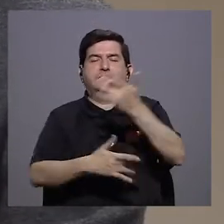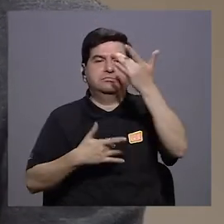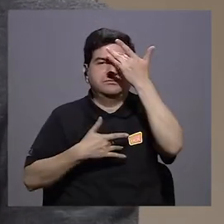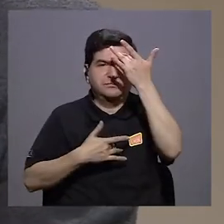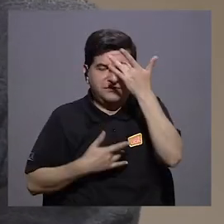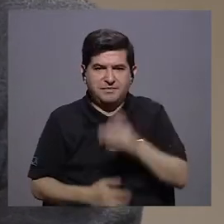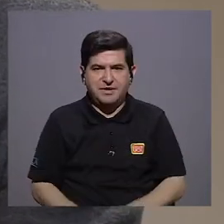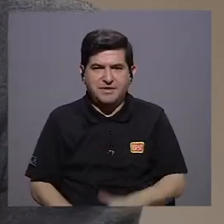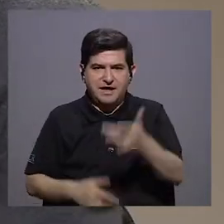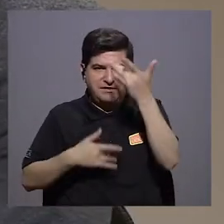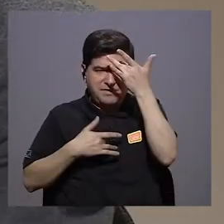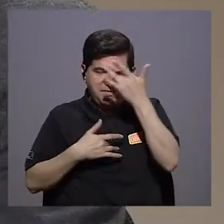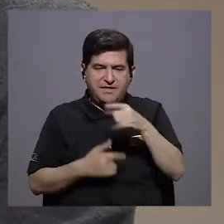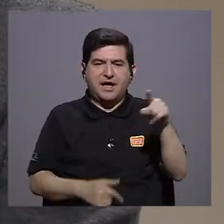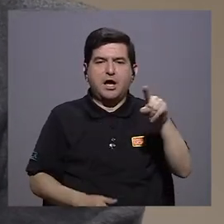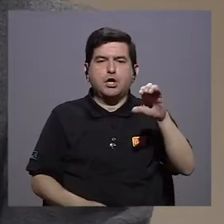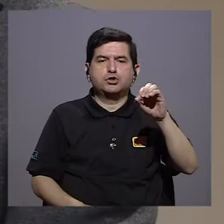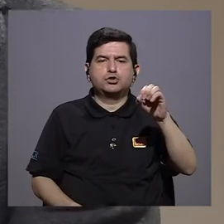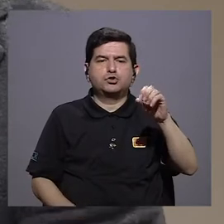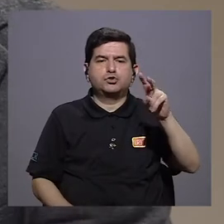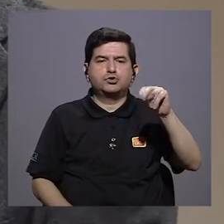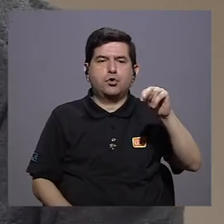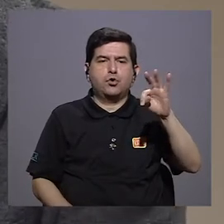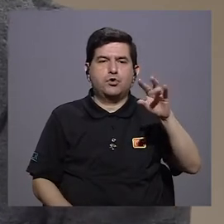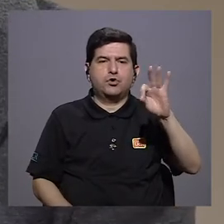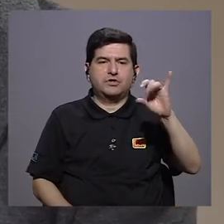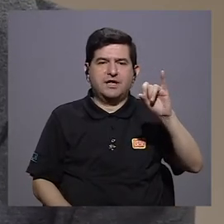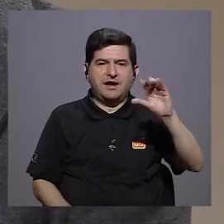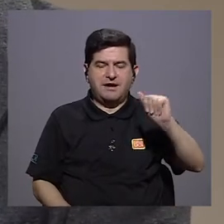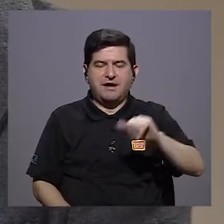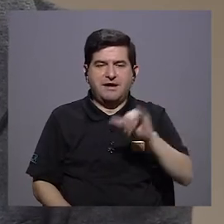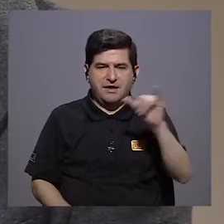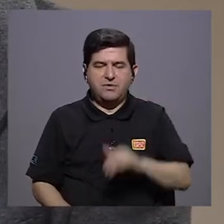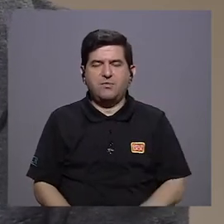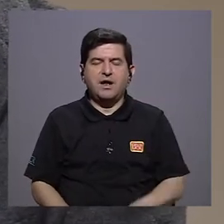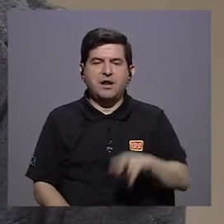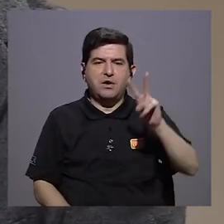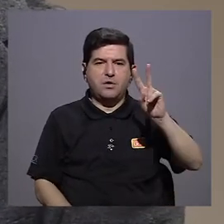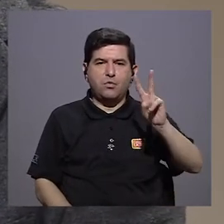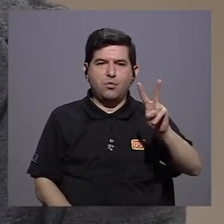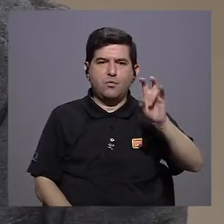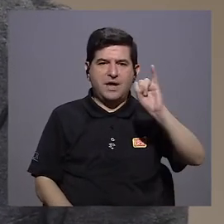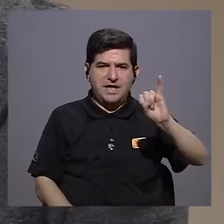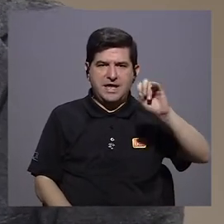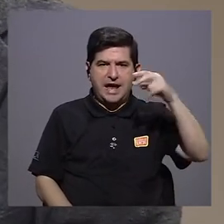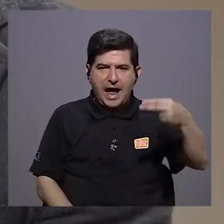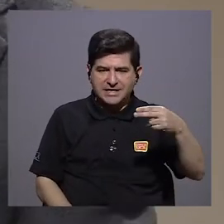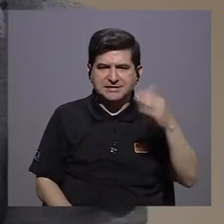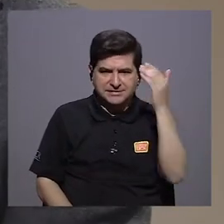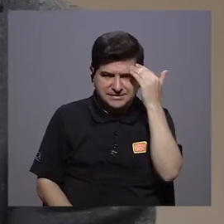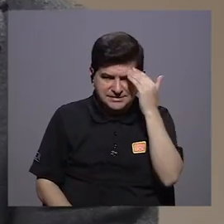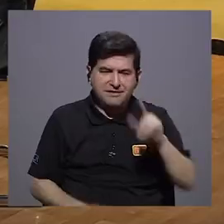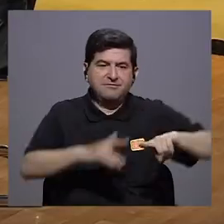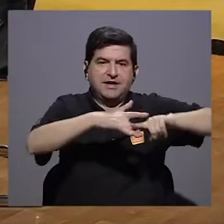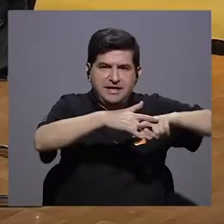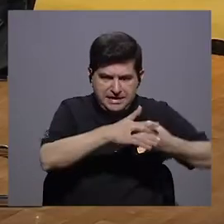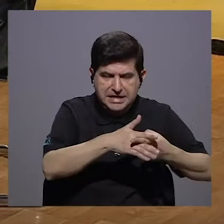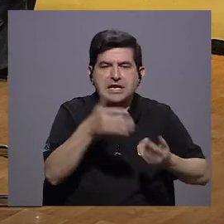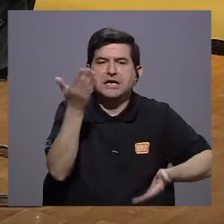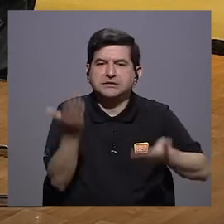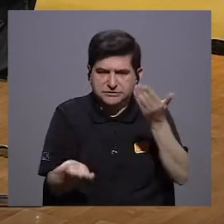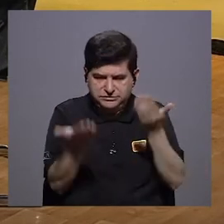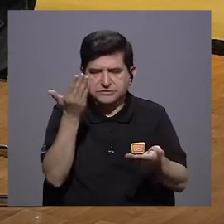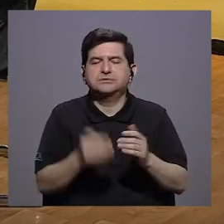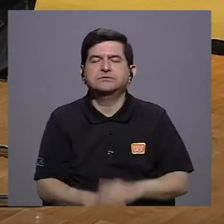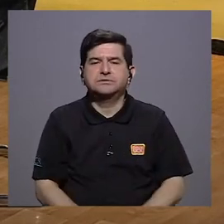enfermedad que se llama una enfermedad zoonótica. Lo mismo pasa con el virus de inmunodeficiencia humana, el VIH, donde también se sabe que sus orígenes probablemente